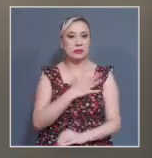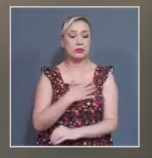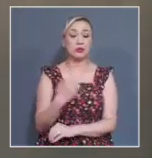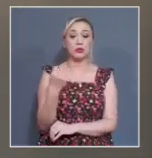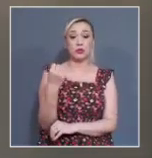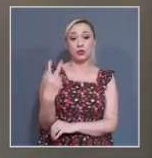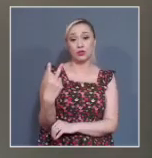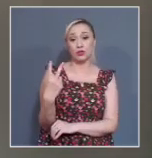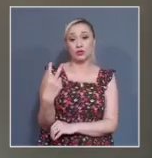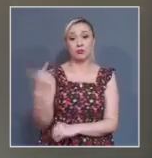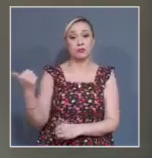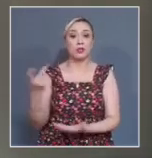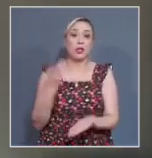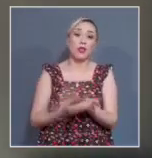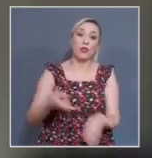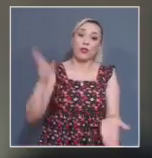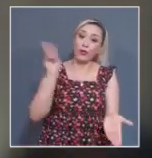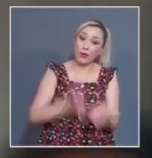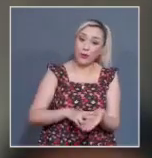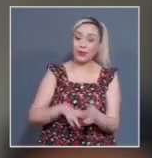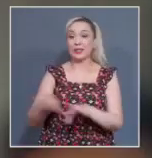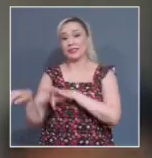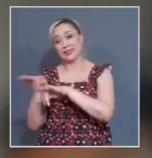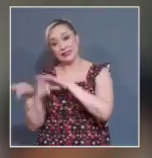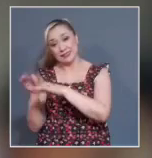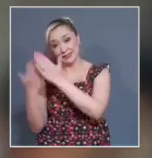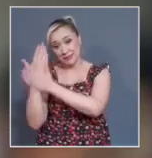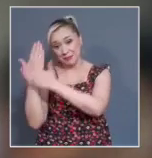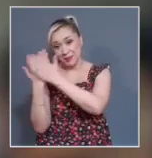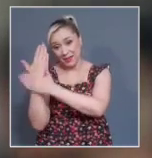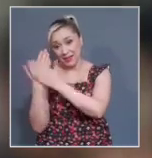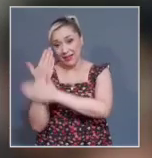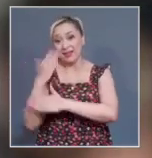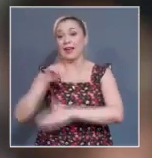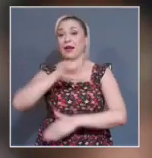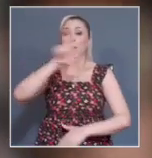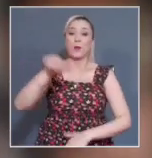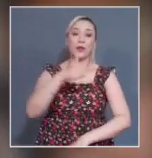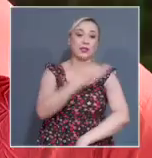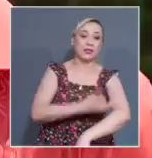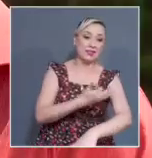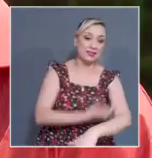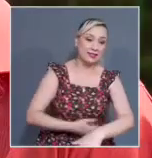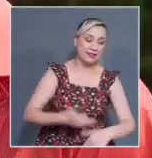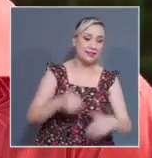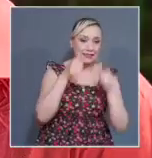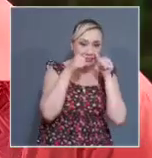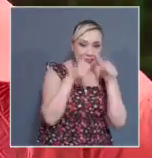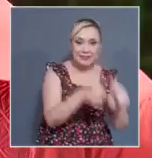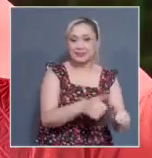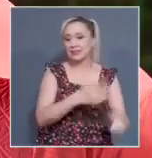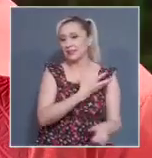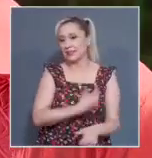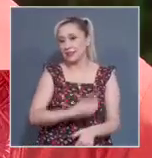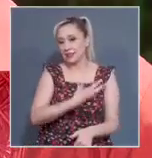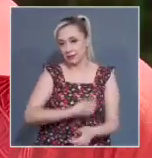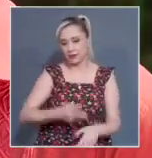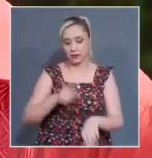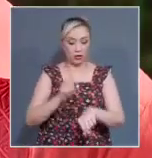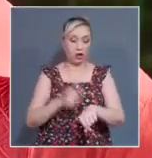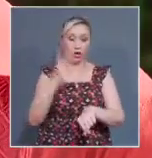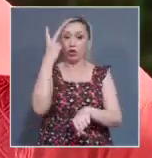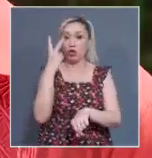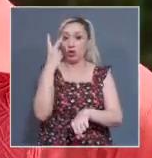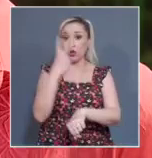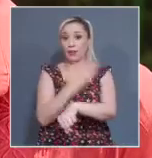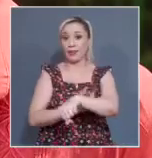una doble función, trabajar por las mañanas y realizar las labores del hogar por las tardes. Después de las dos de la tarde es